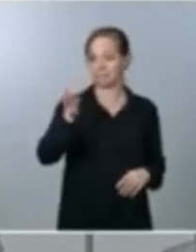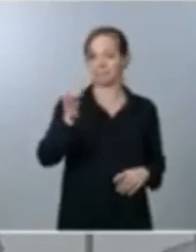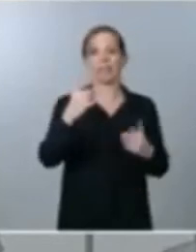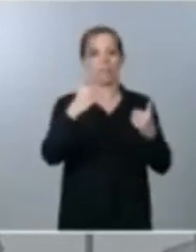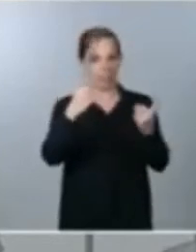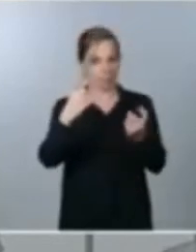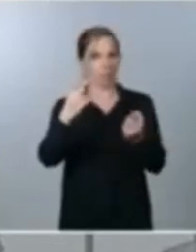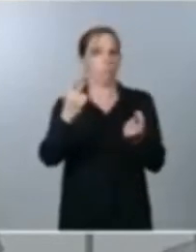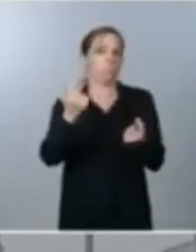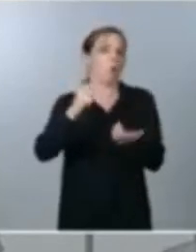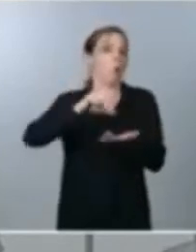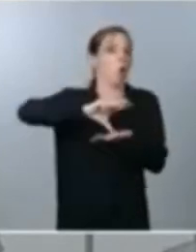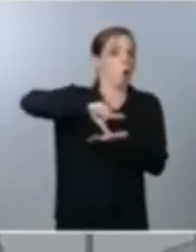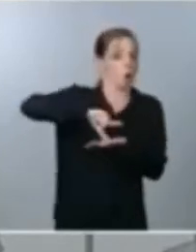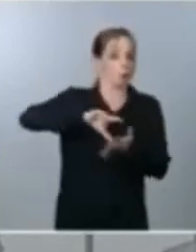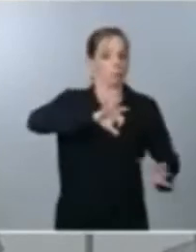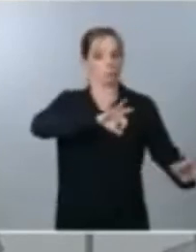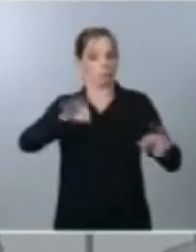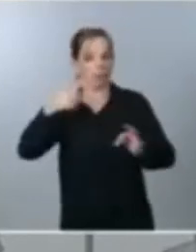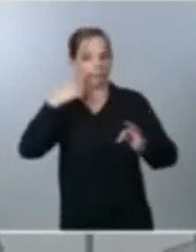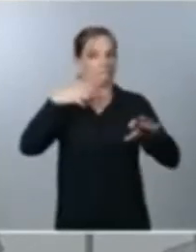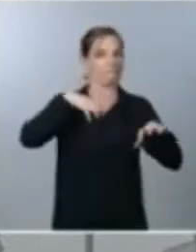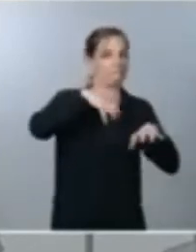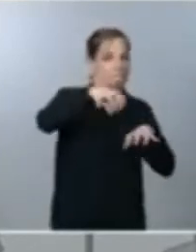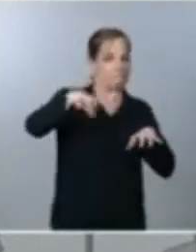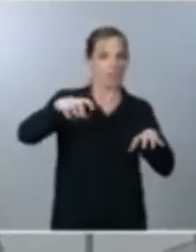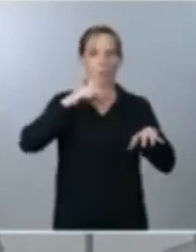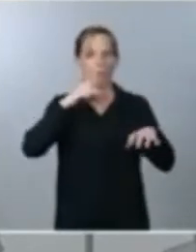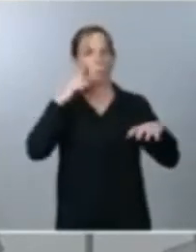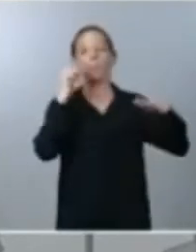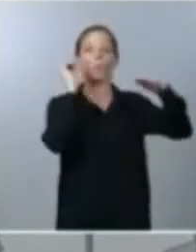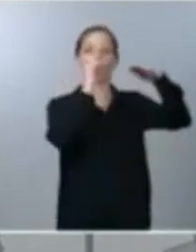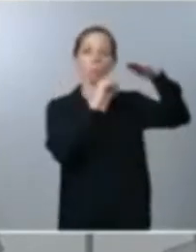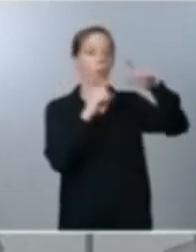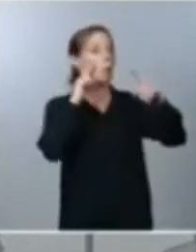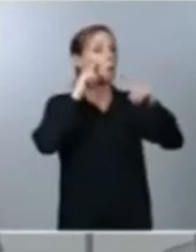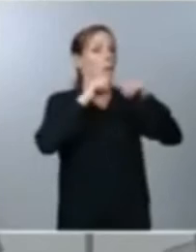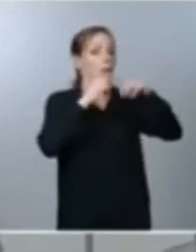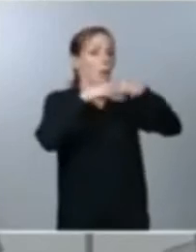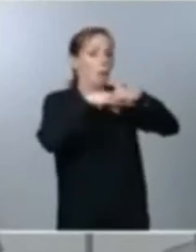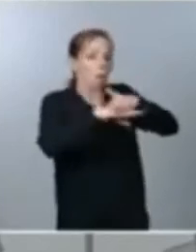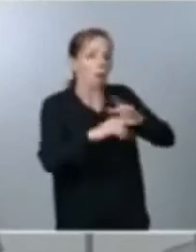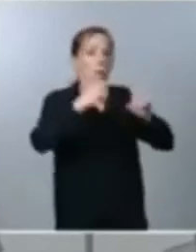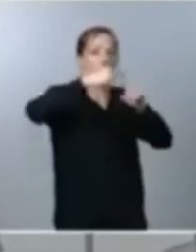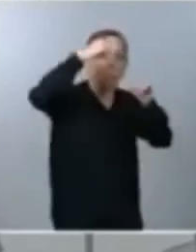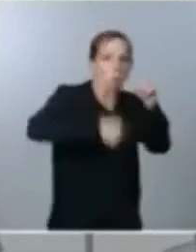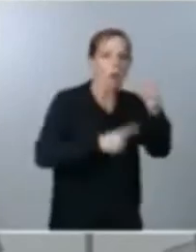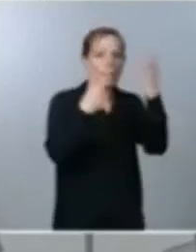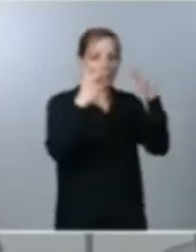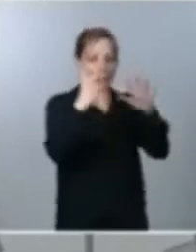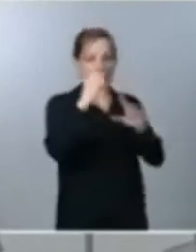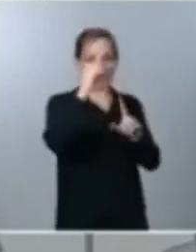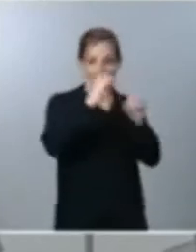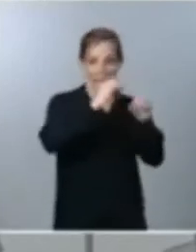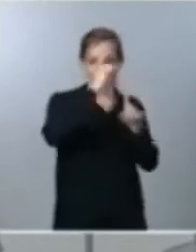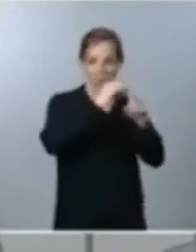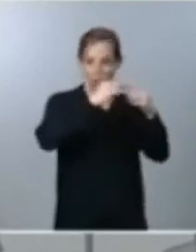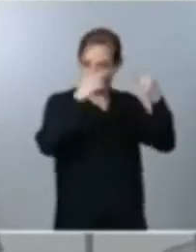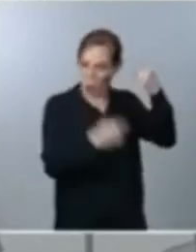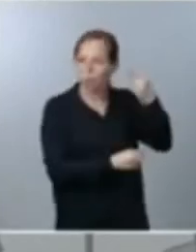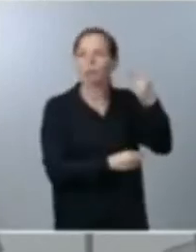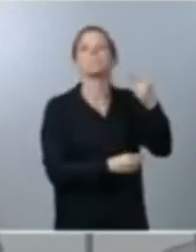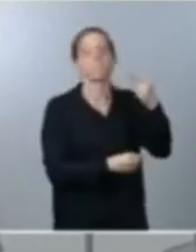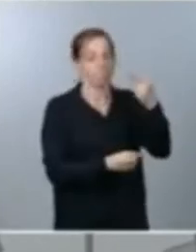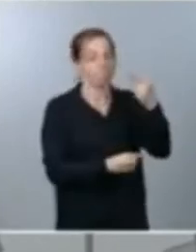para garantizar esa temperatura de 70 grados bajo cero de la vacuna efectivamente estamos